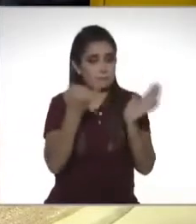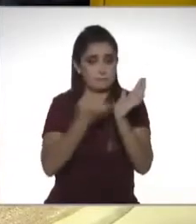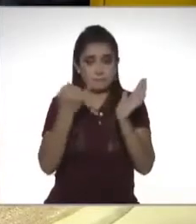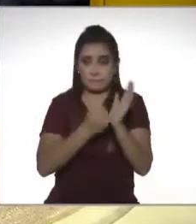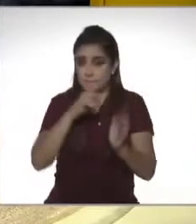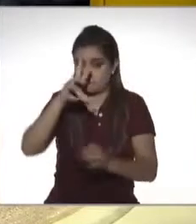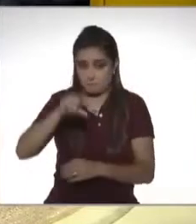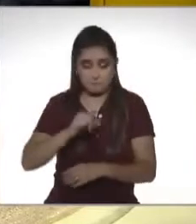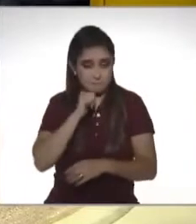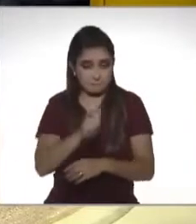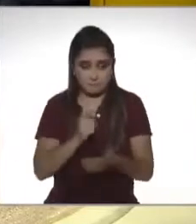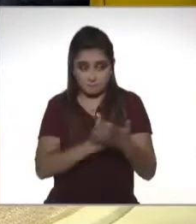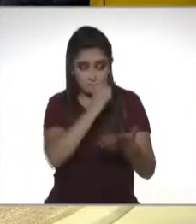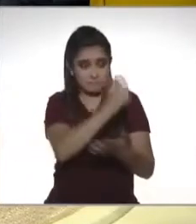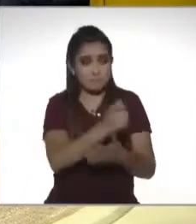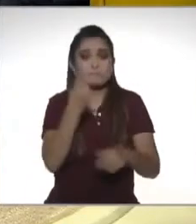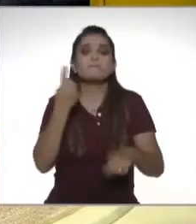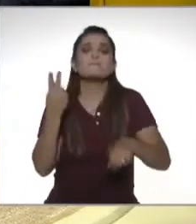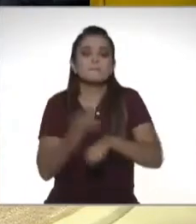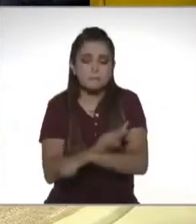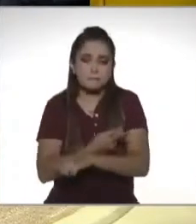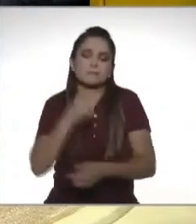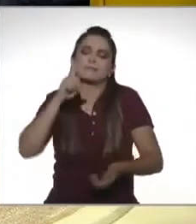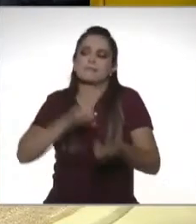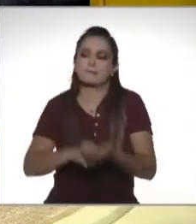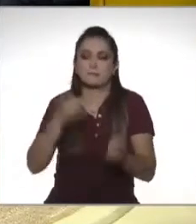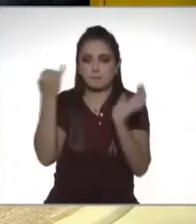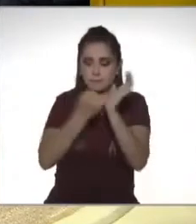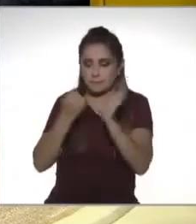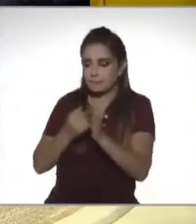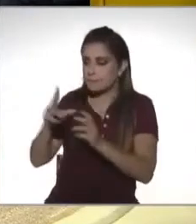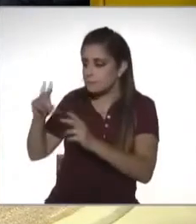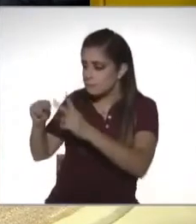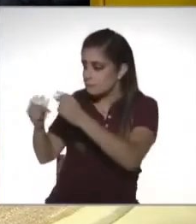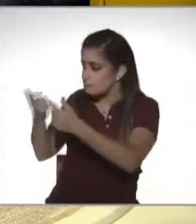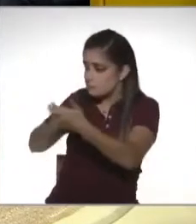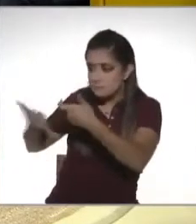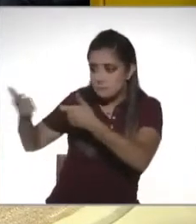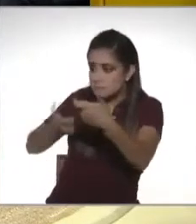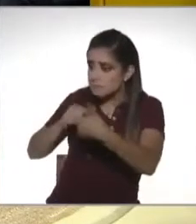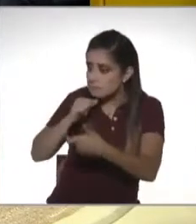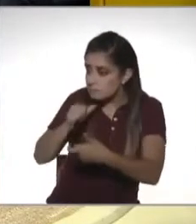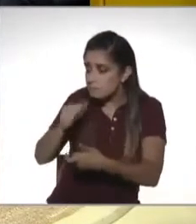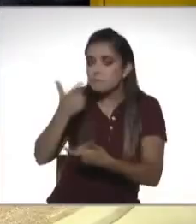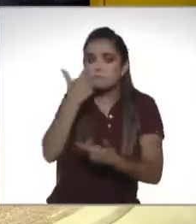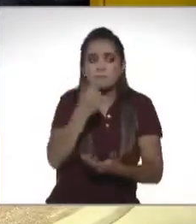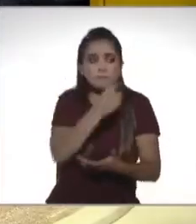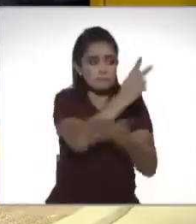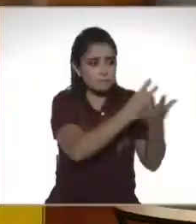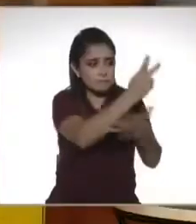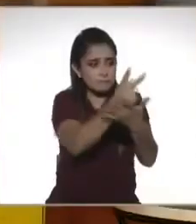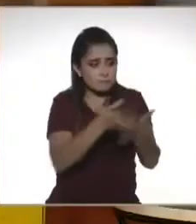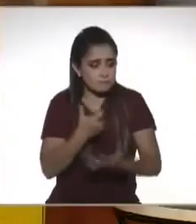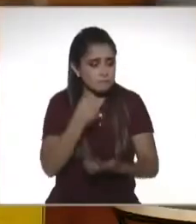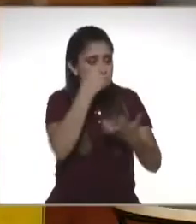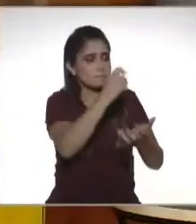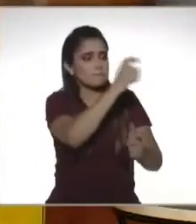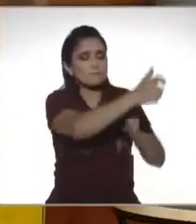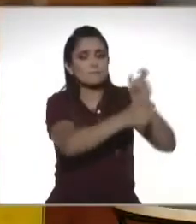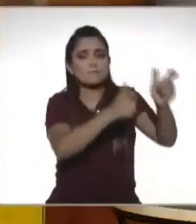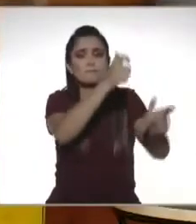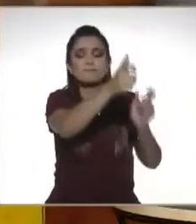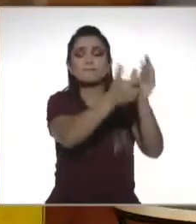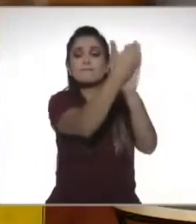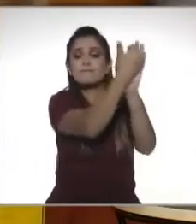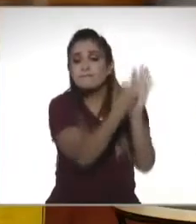que debe pagar el impacto es que hay menos recursos para poder sufragar los gastos públicos y que disminuye la calidad de